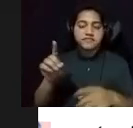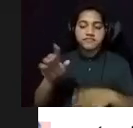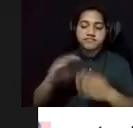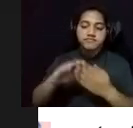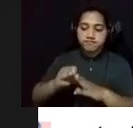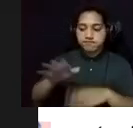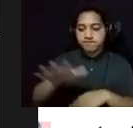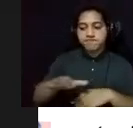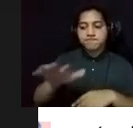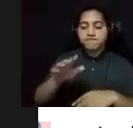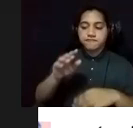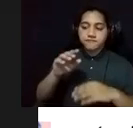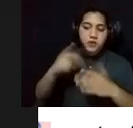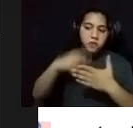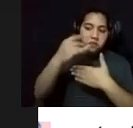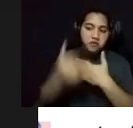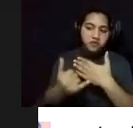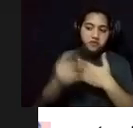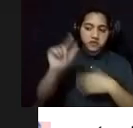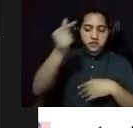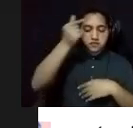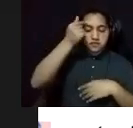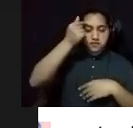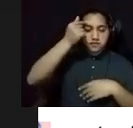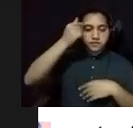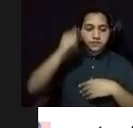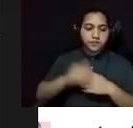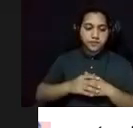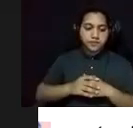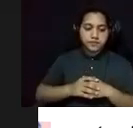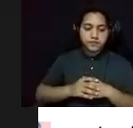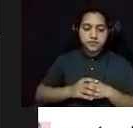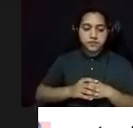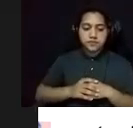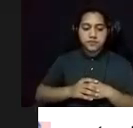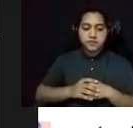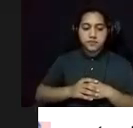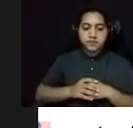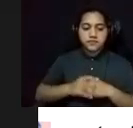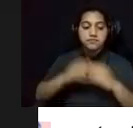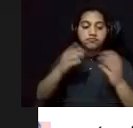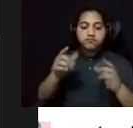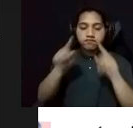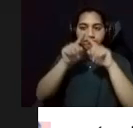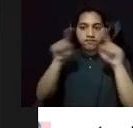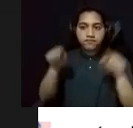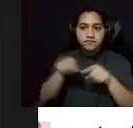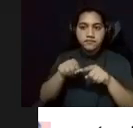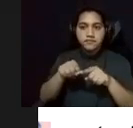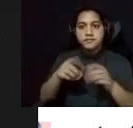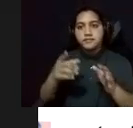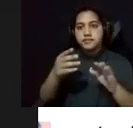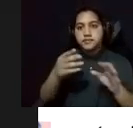proyectos gubernamentales. Una pieza del periodo lo ejemplifica la casa de un amigo.